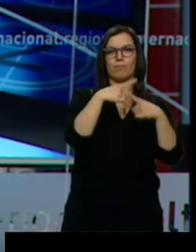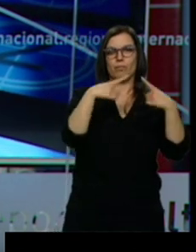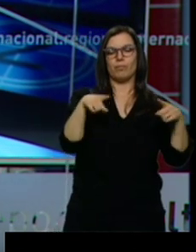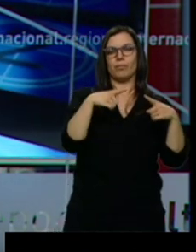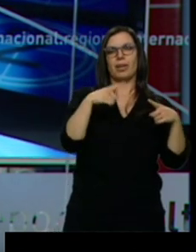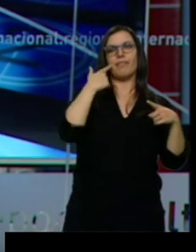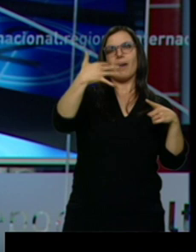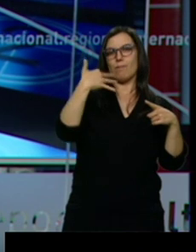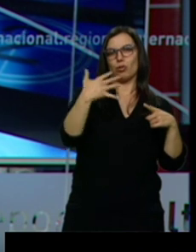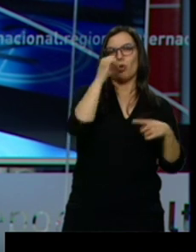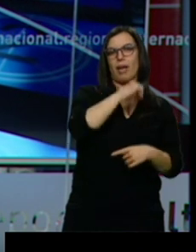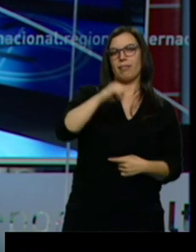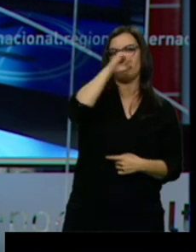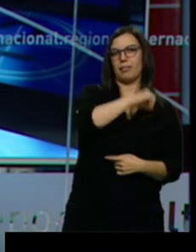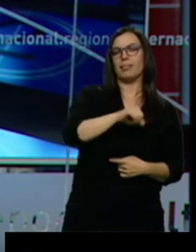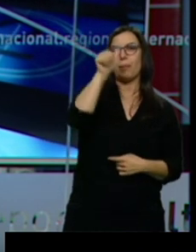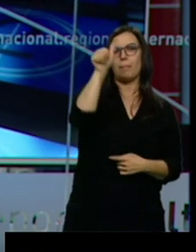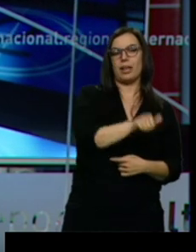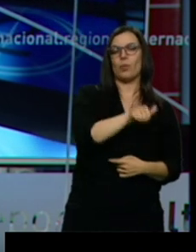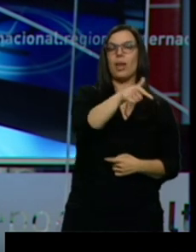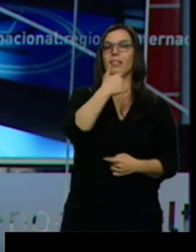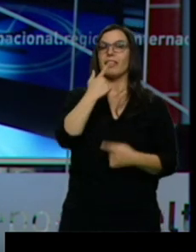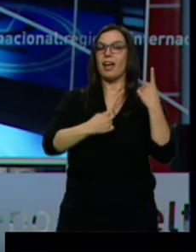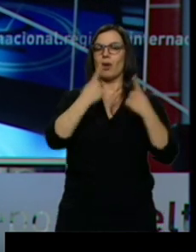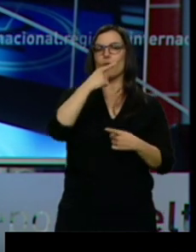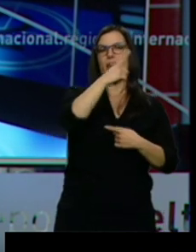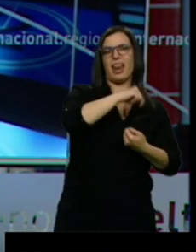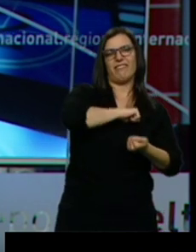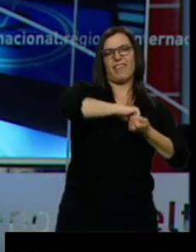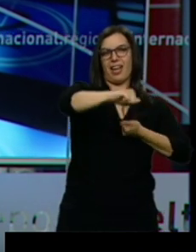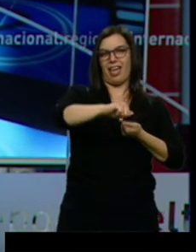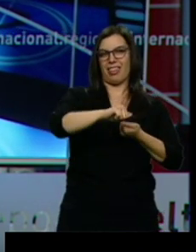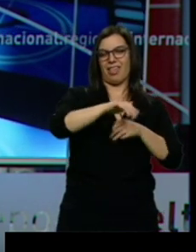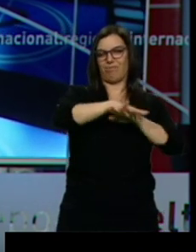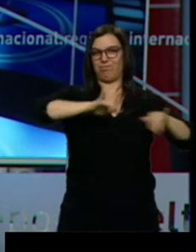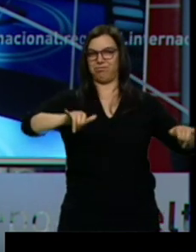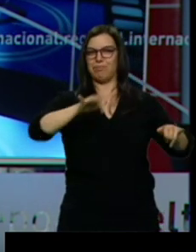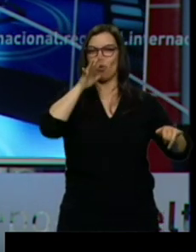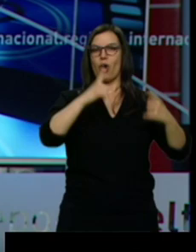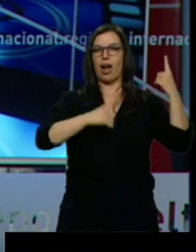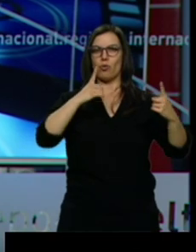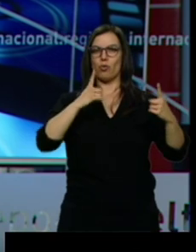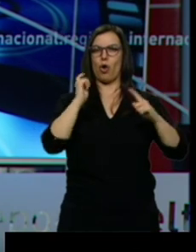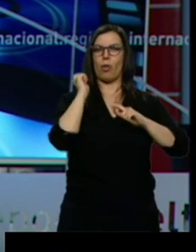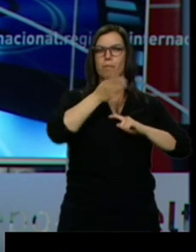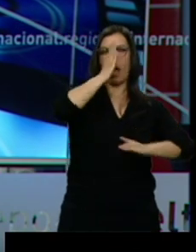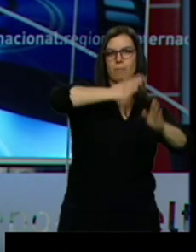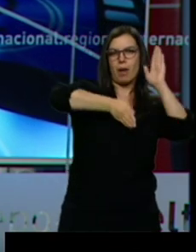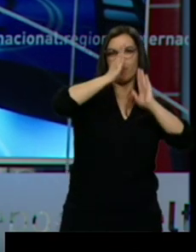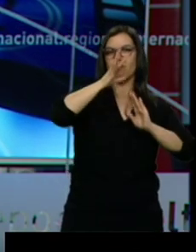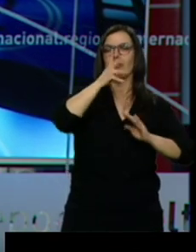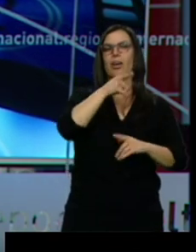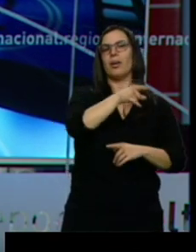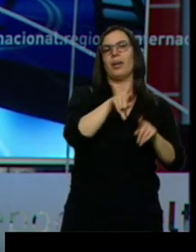bien se trata de una venganza del cantante británico contra todos aquellos que alguna vez interpusieron en su camino y que tiene más de fantasía que de